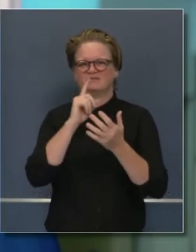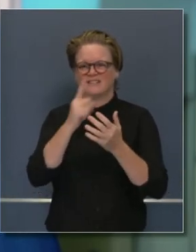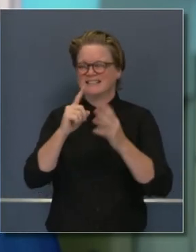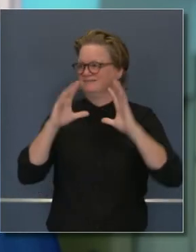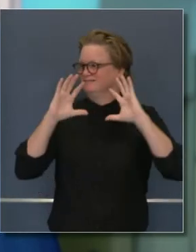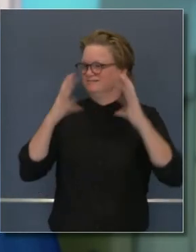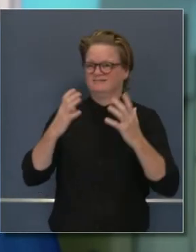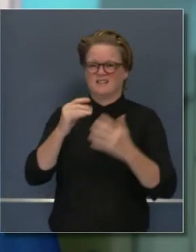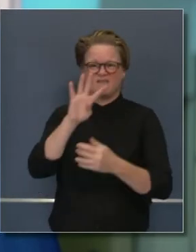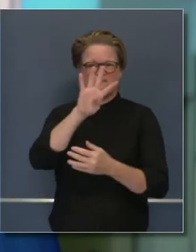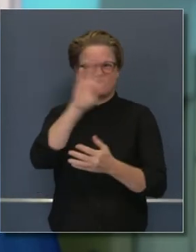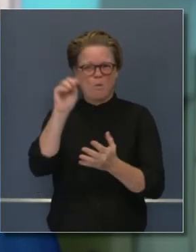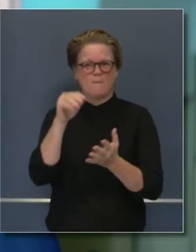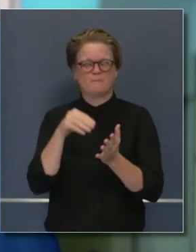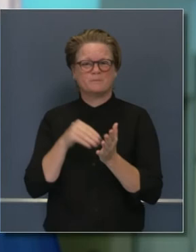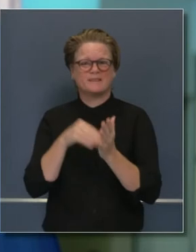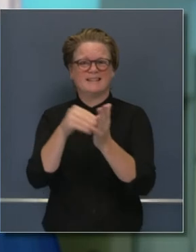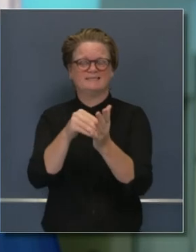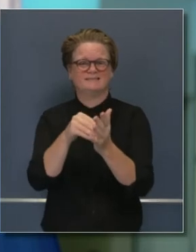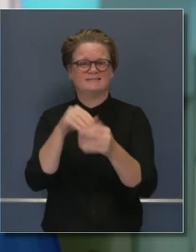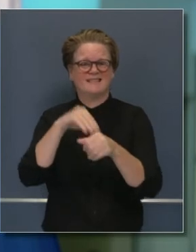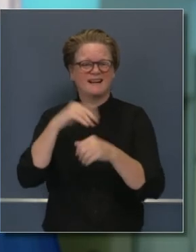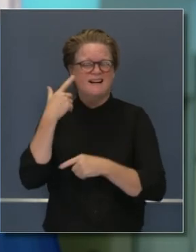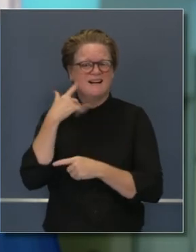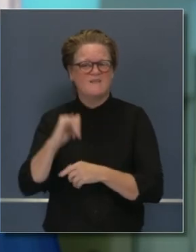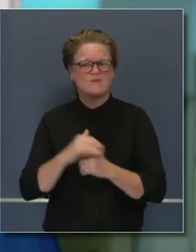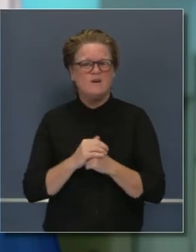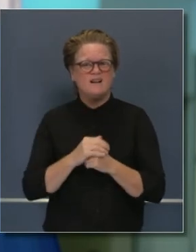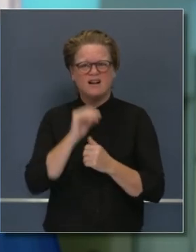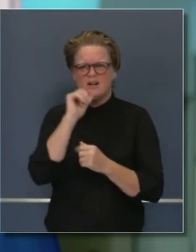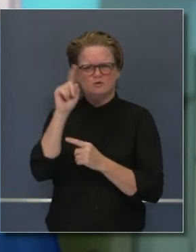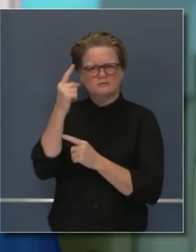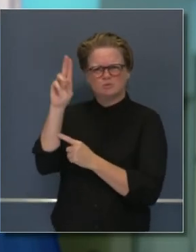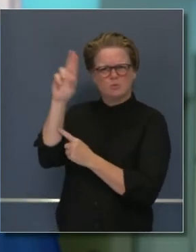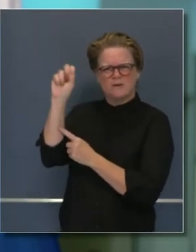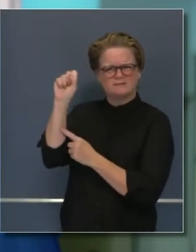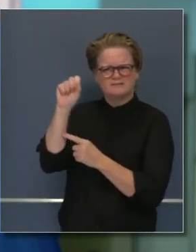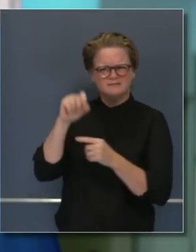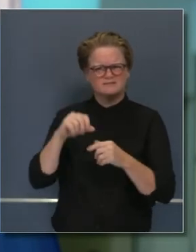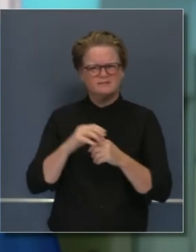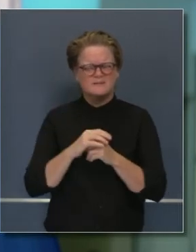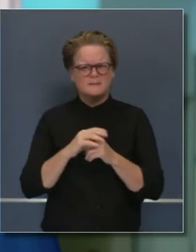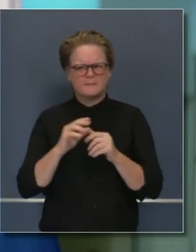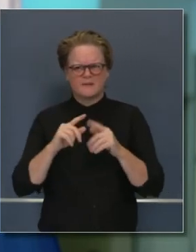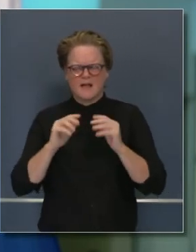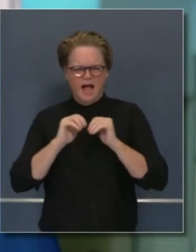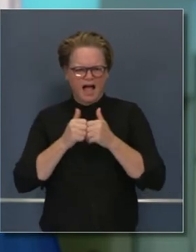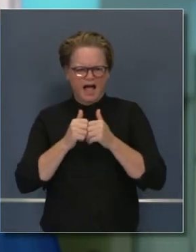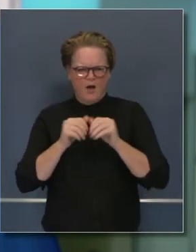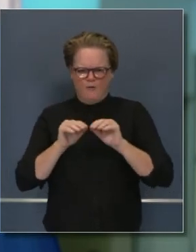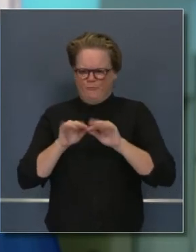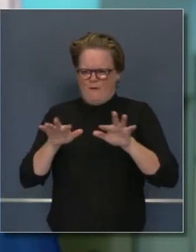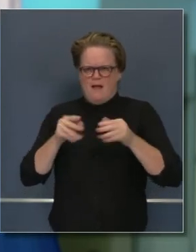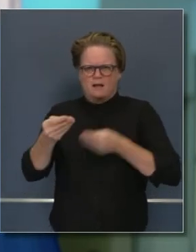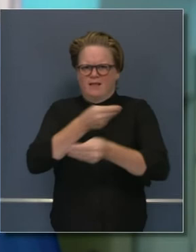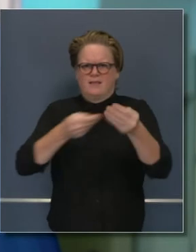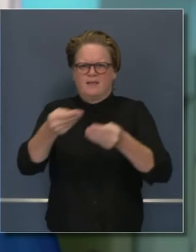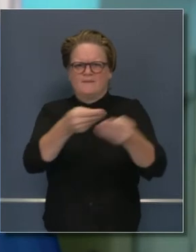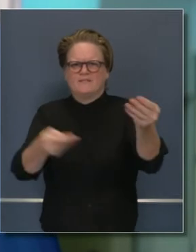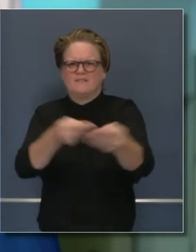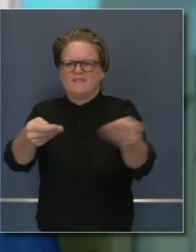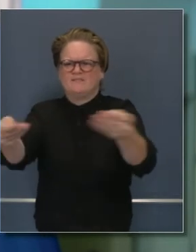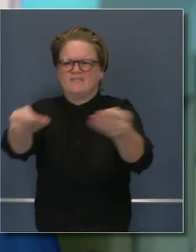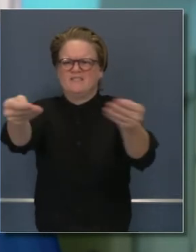40 millones de americanos que viven aquí. El impacto que estamos experimentando, no solo a lo ancho del país, sino el impacto en los índices de transmisión